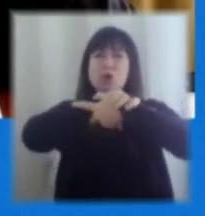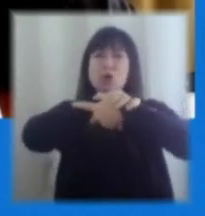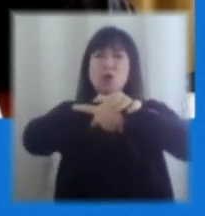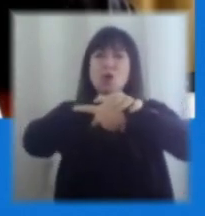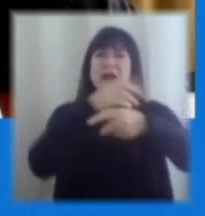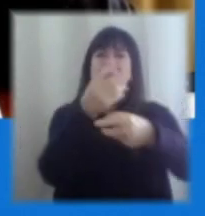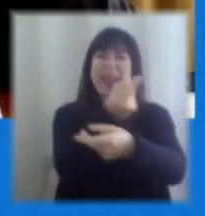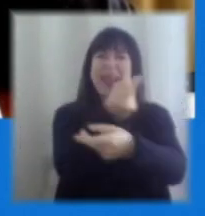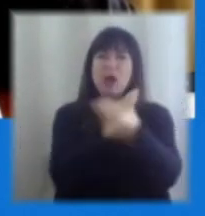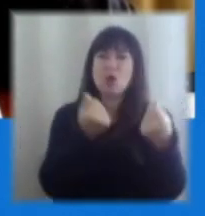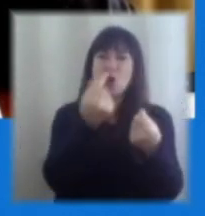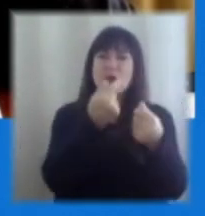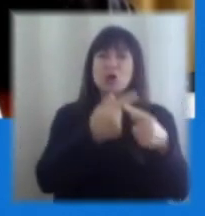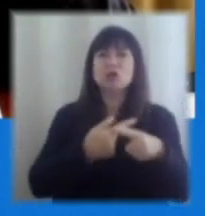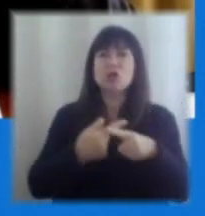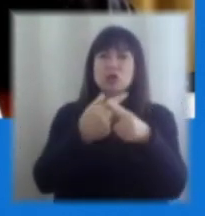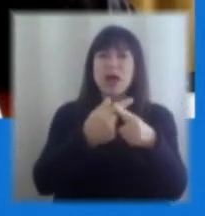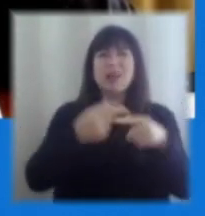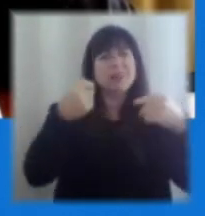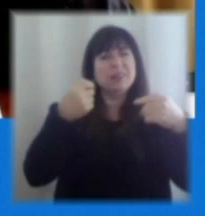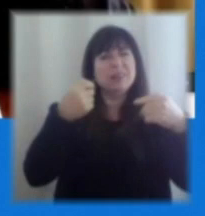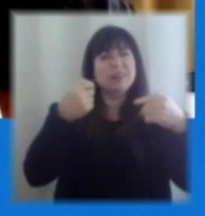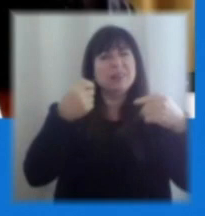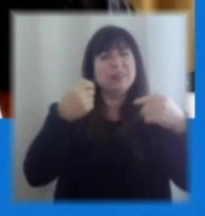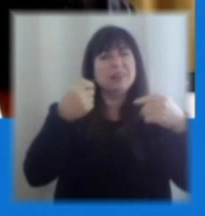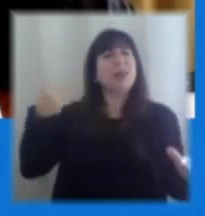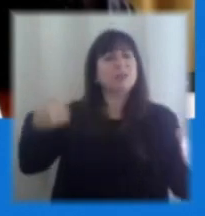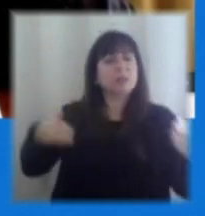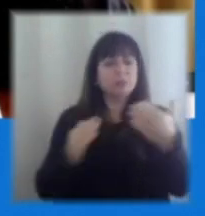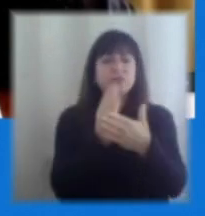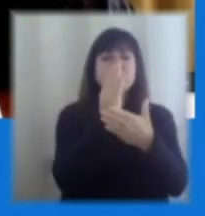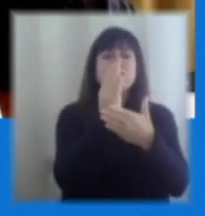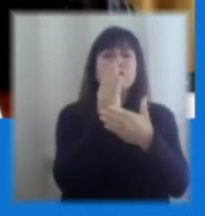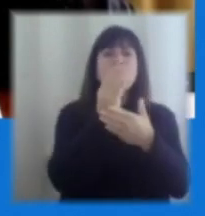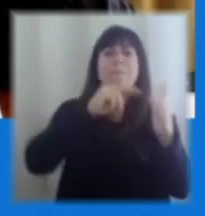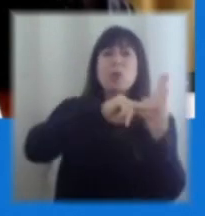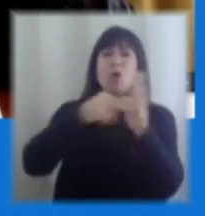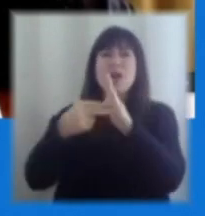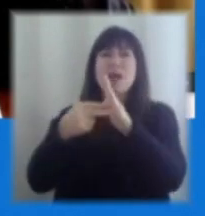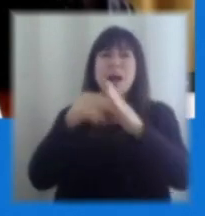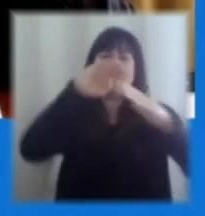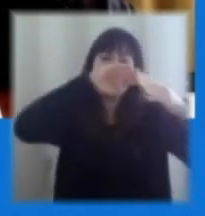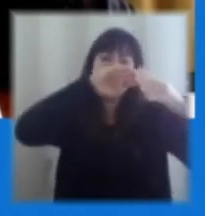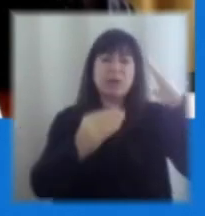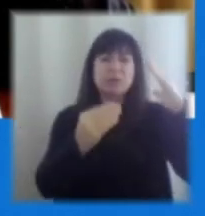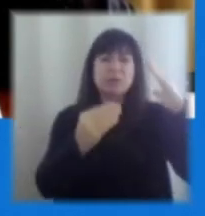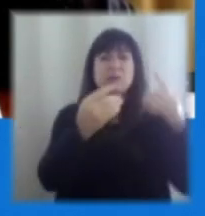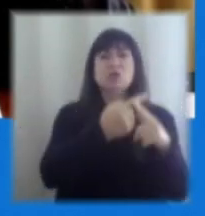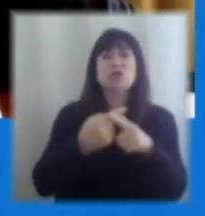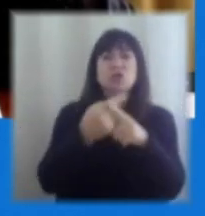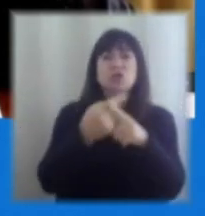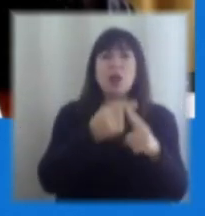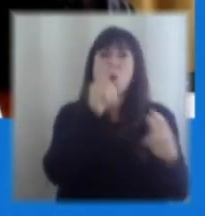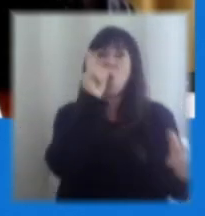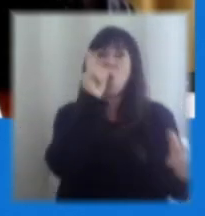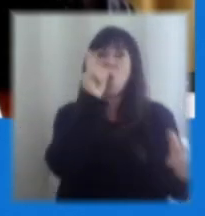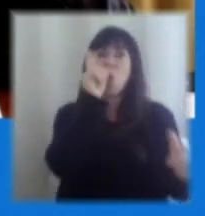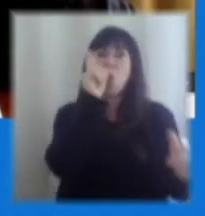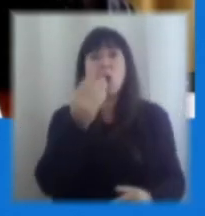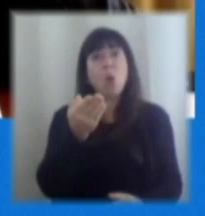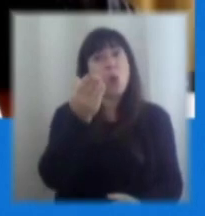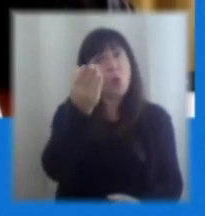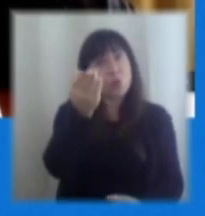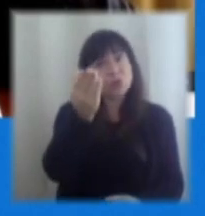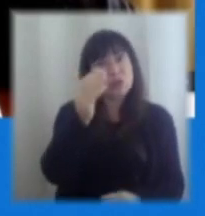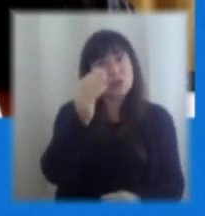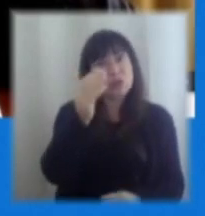un debate que incluso haya comenzado antes con la crisis social, a partir de los hechos de octubre, ¿no es cierto? Y usted mismo había planteado, ¿no es